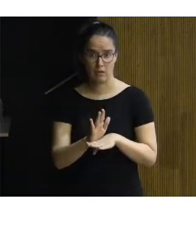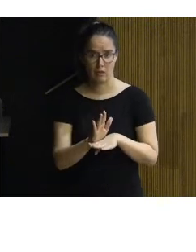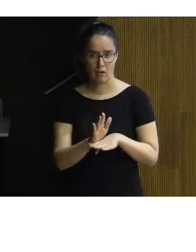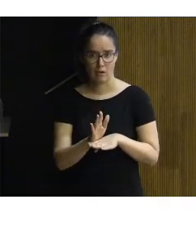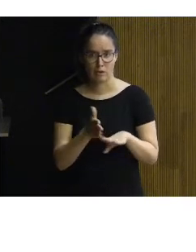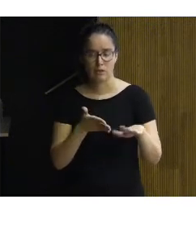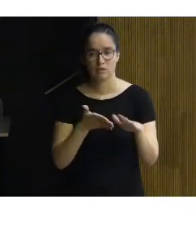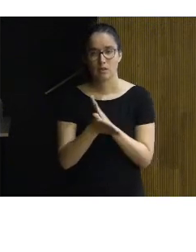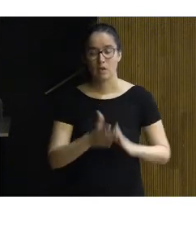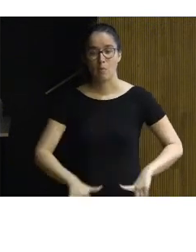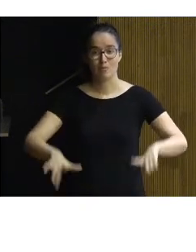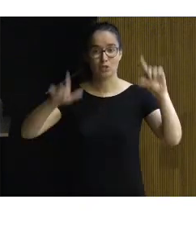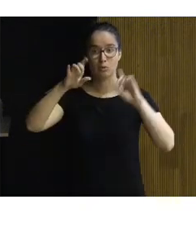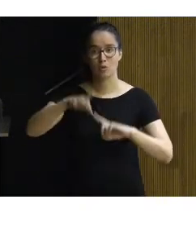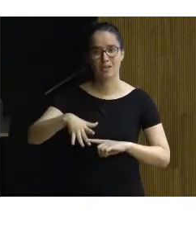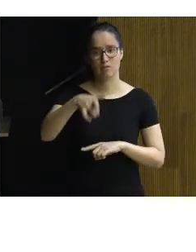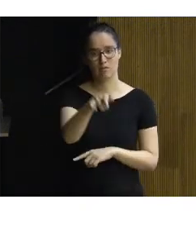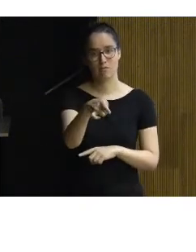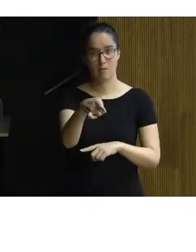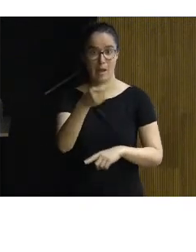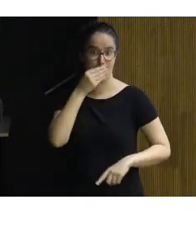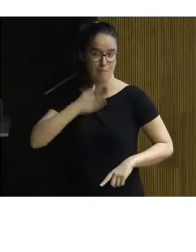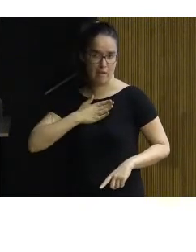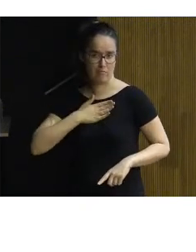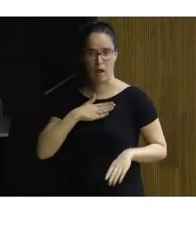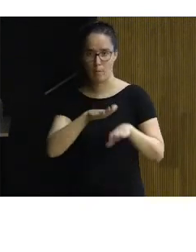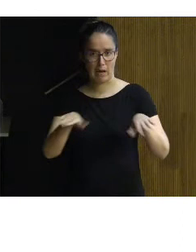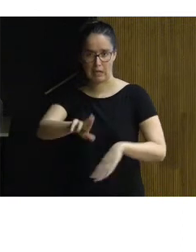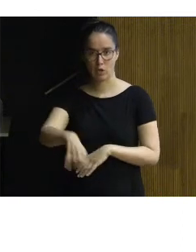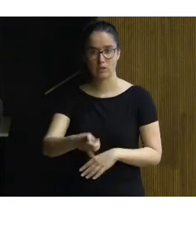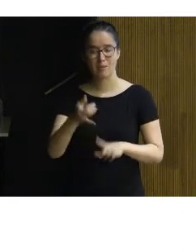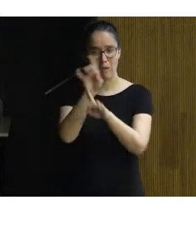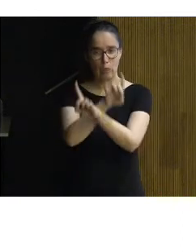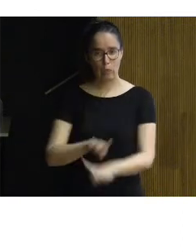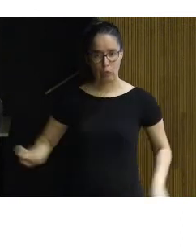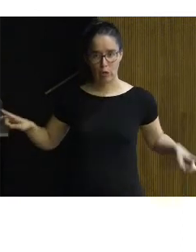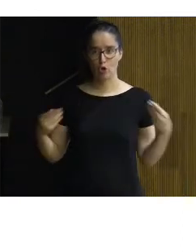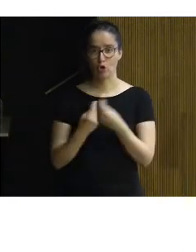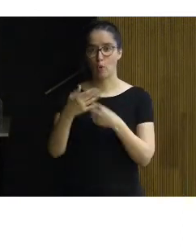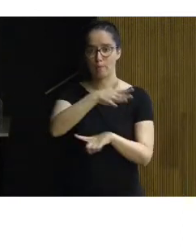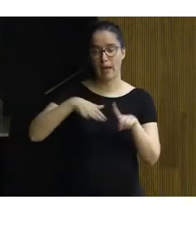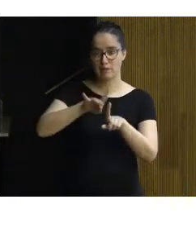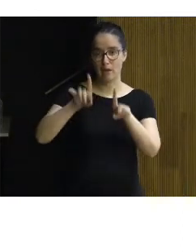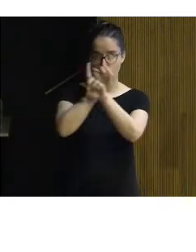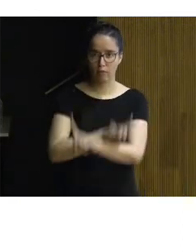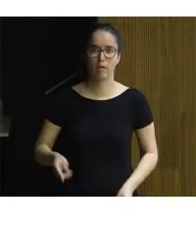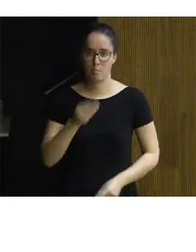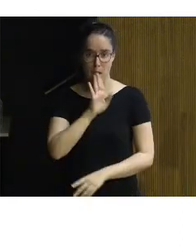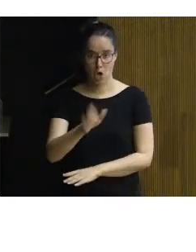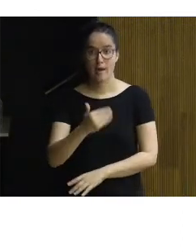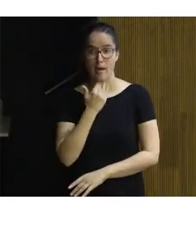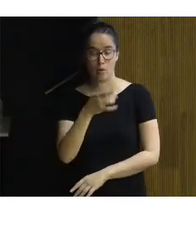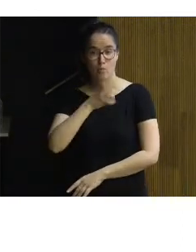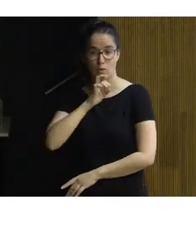restar protagonismo al bien al que dan servicio. Cuanto más discretos y miméticos con el paisaje mejor. Algo muy